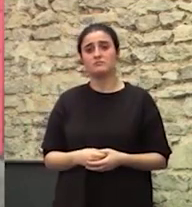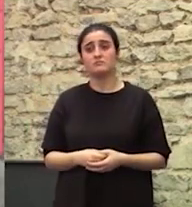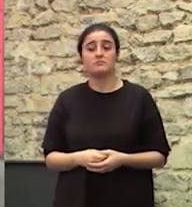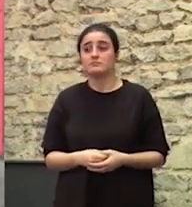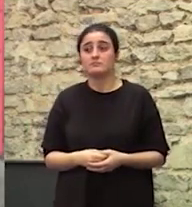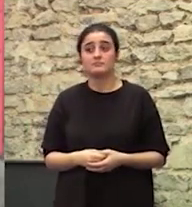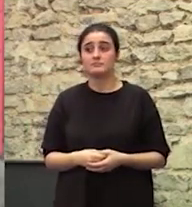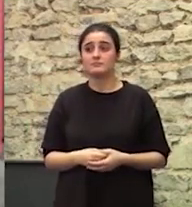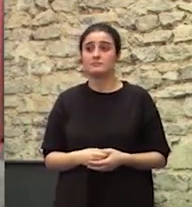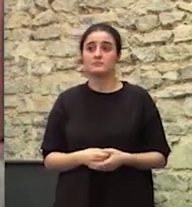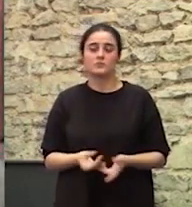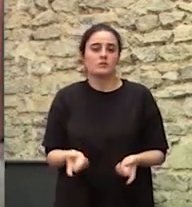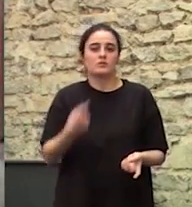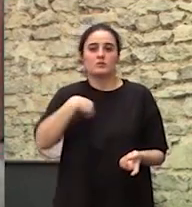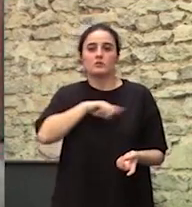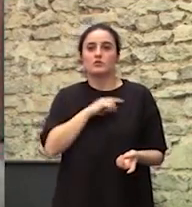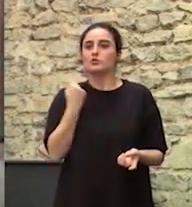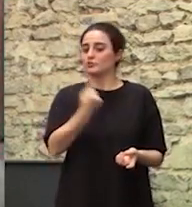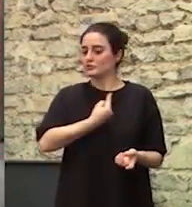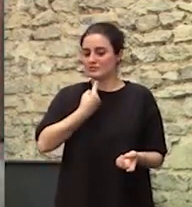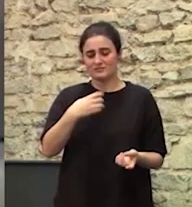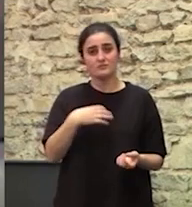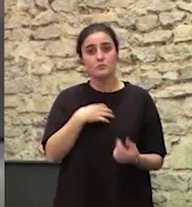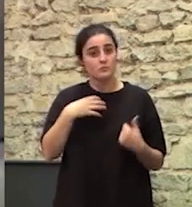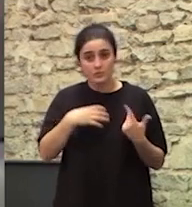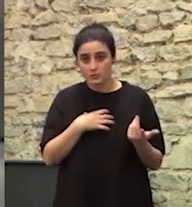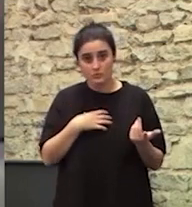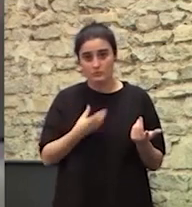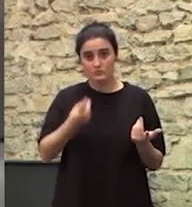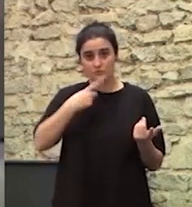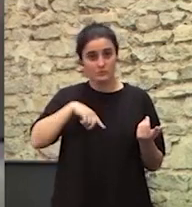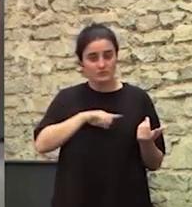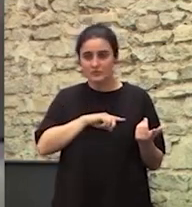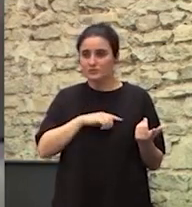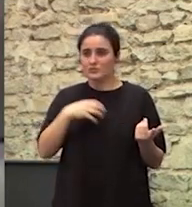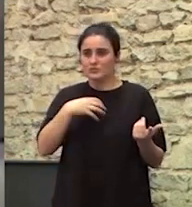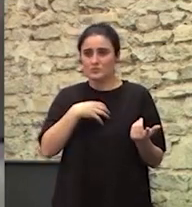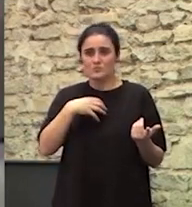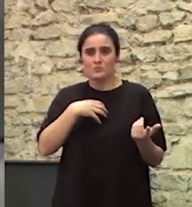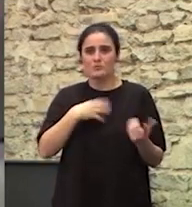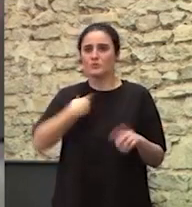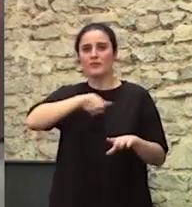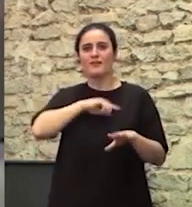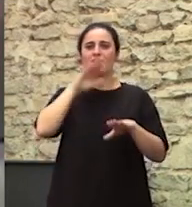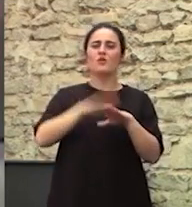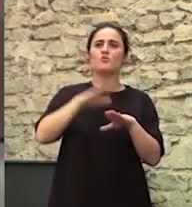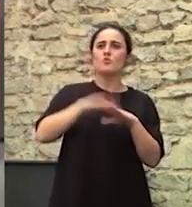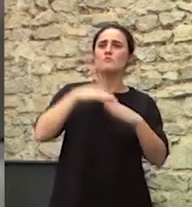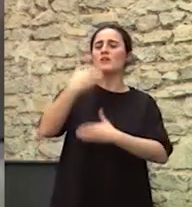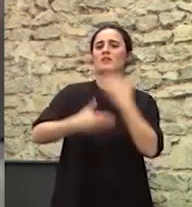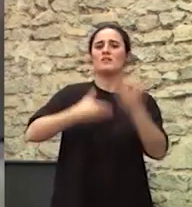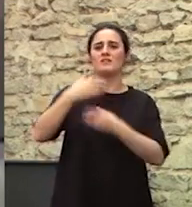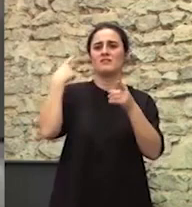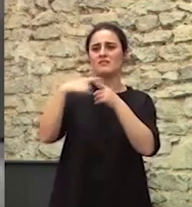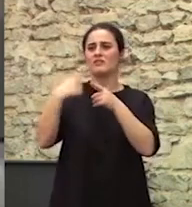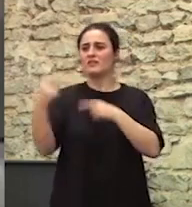Y no podemos hacerlo solos Y no podemos seguir siendo los eternos culpables De todos los